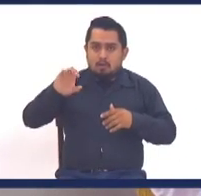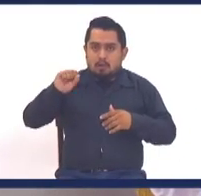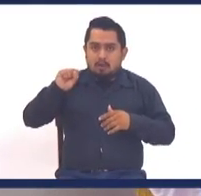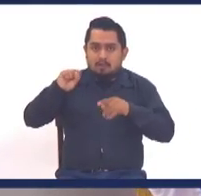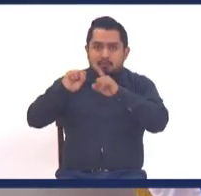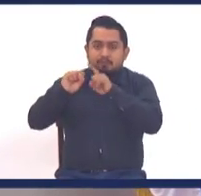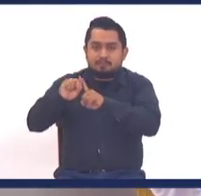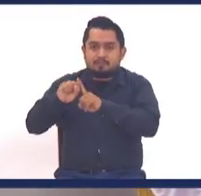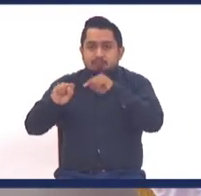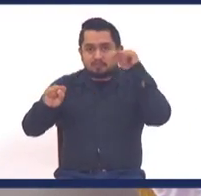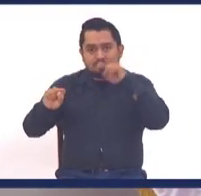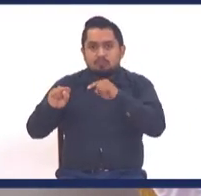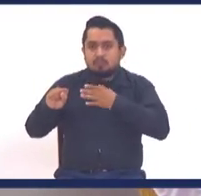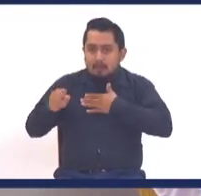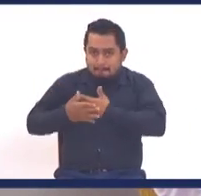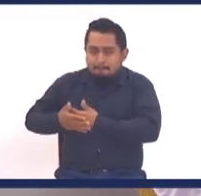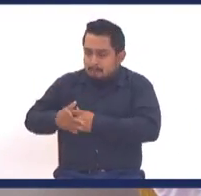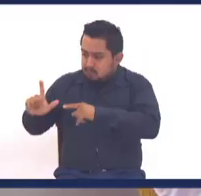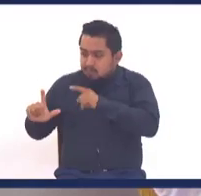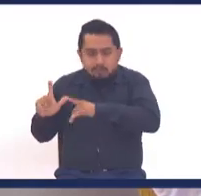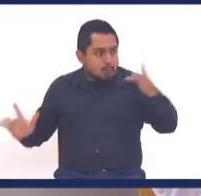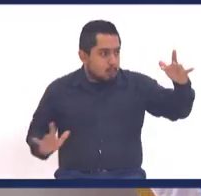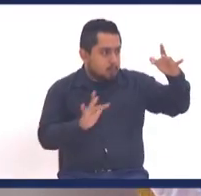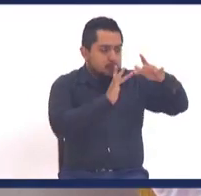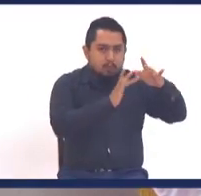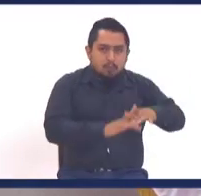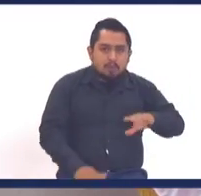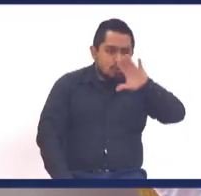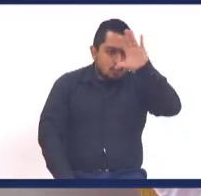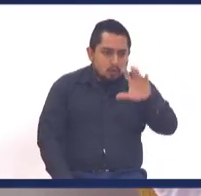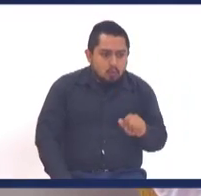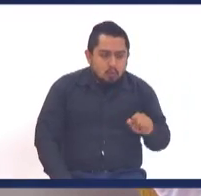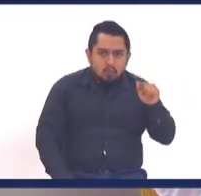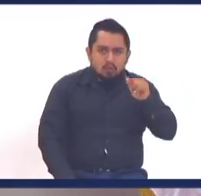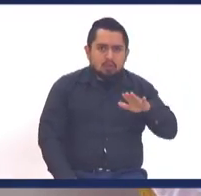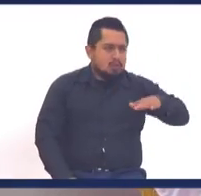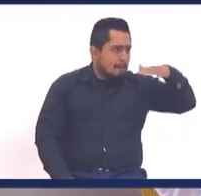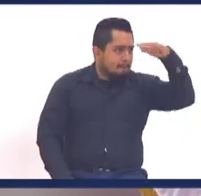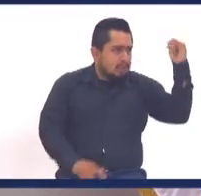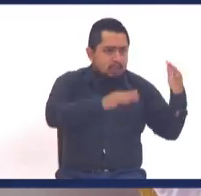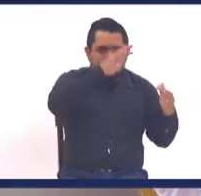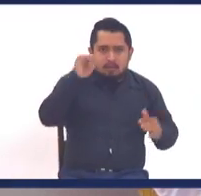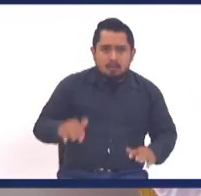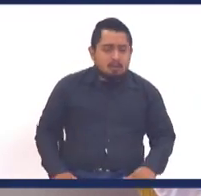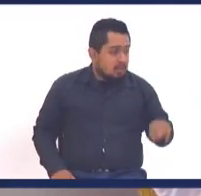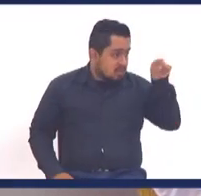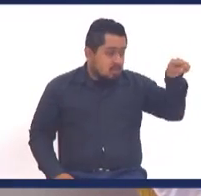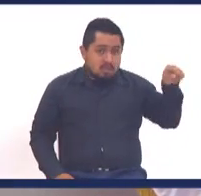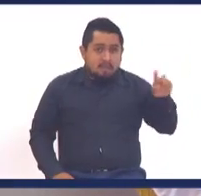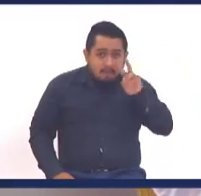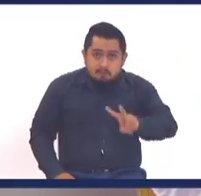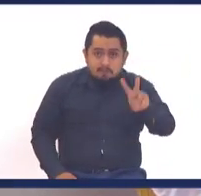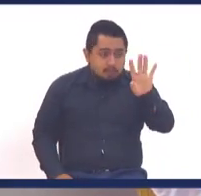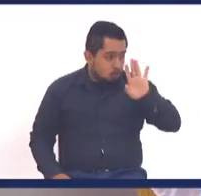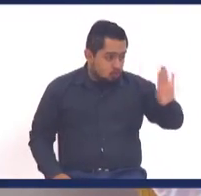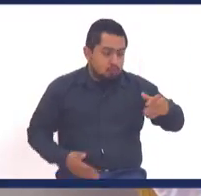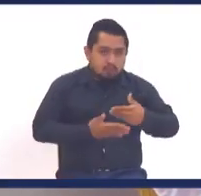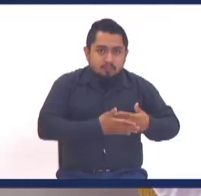que pueda ir a volar a misiones, que llevan África, Papua New Guinea, y todos esos lugares, donde llevan Biblias y cosas, esa es la visión,